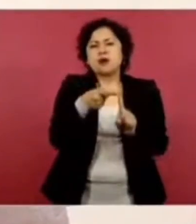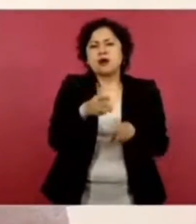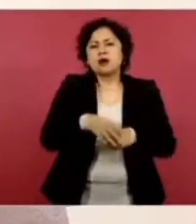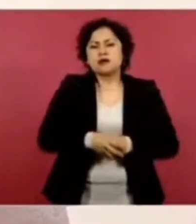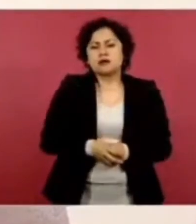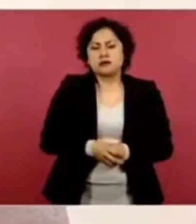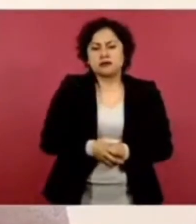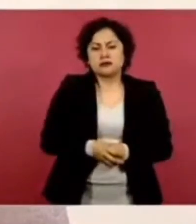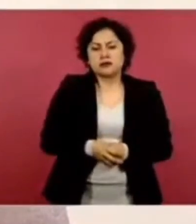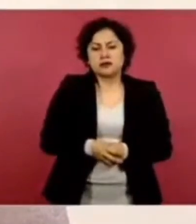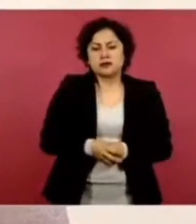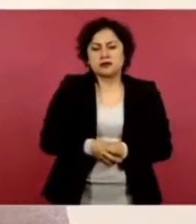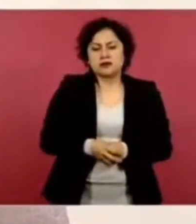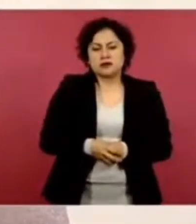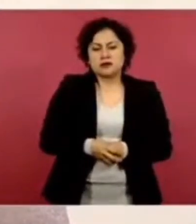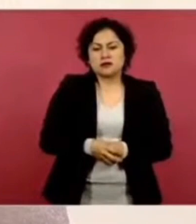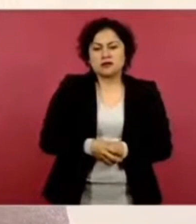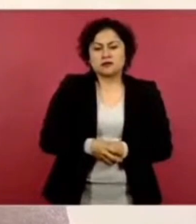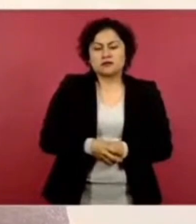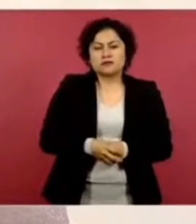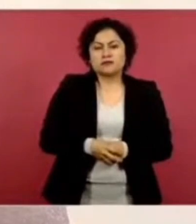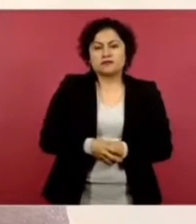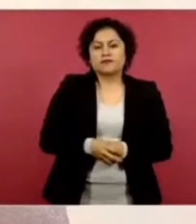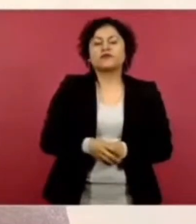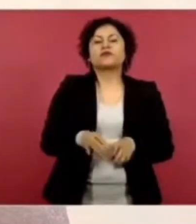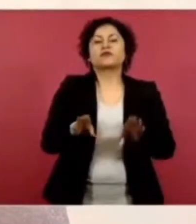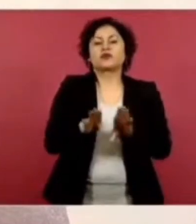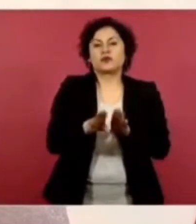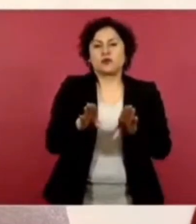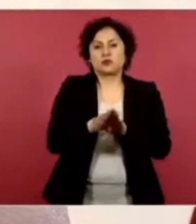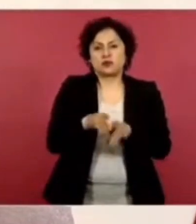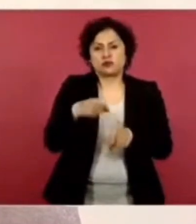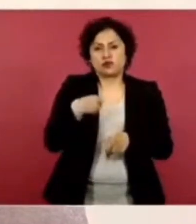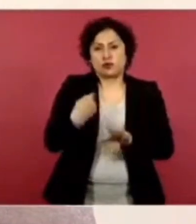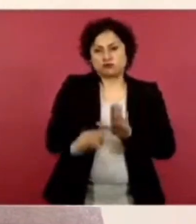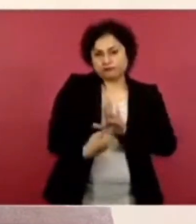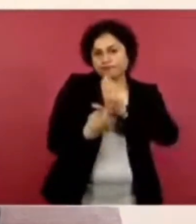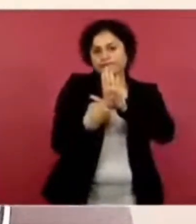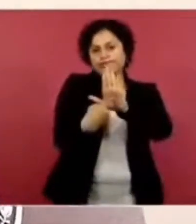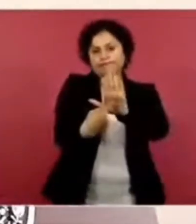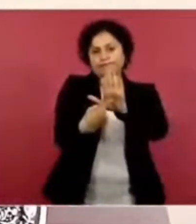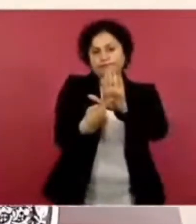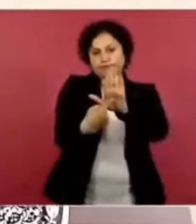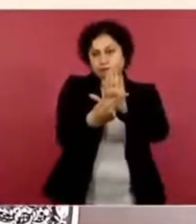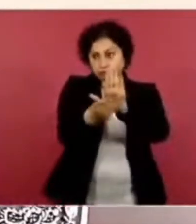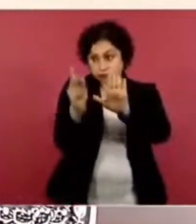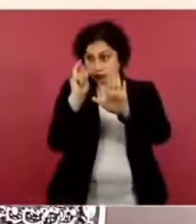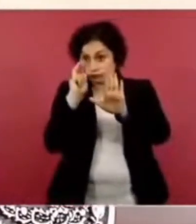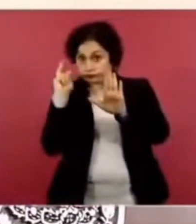suavemente en la cara